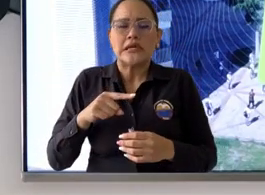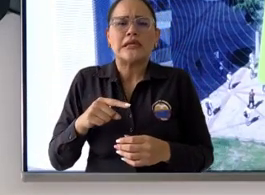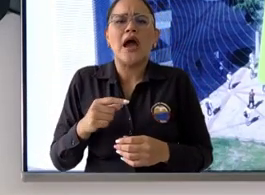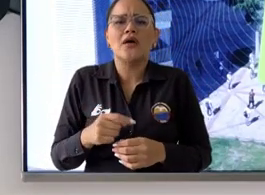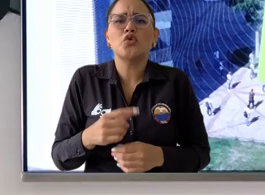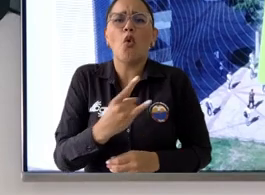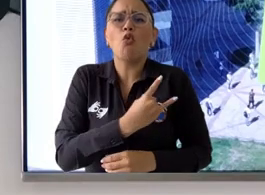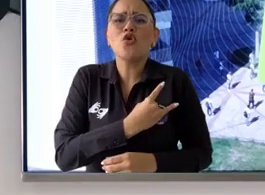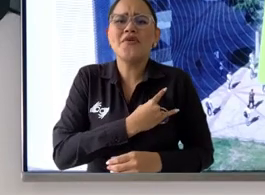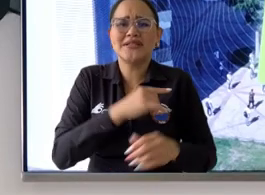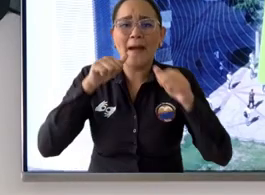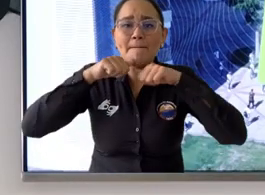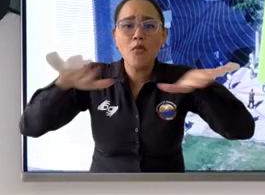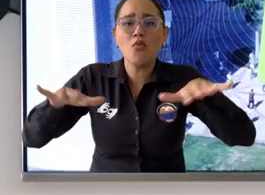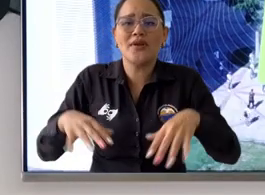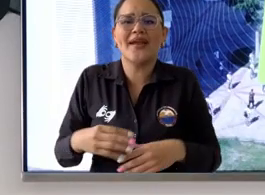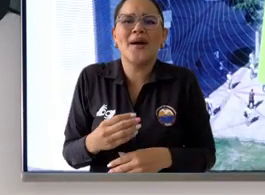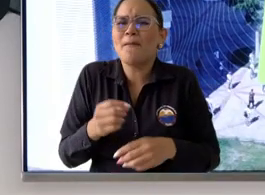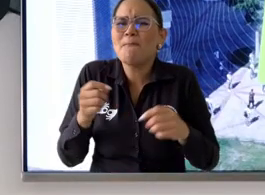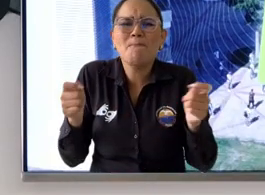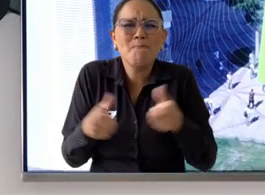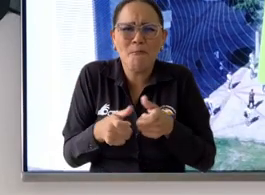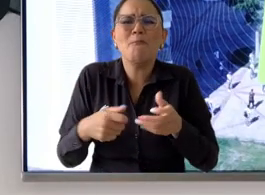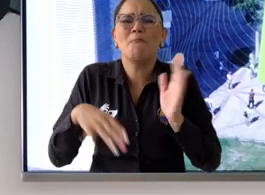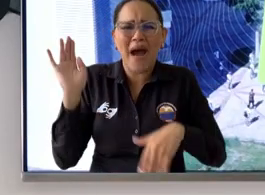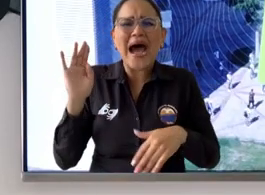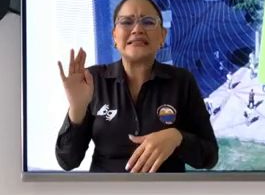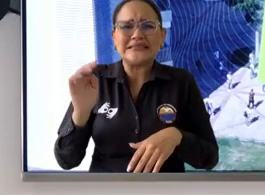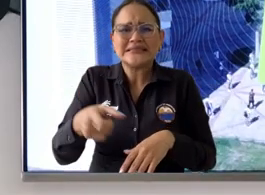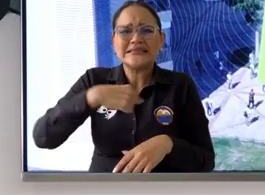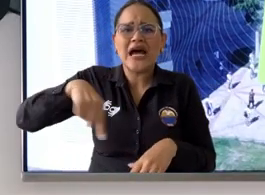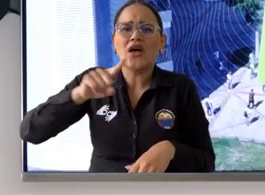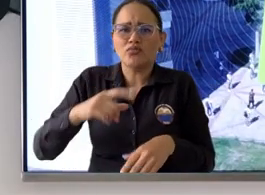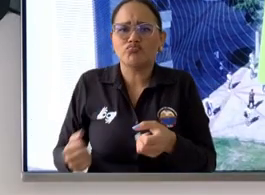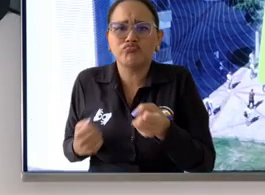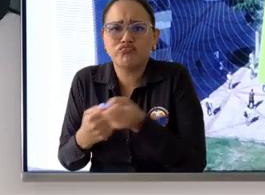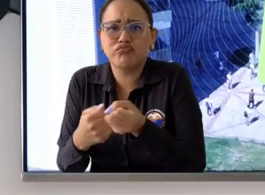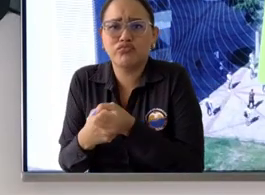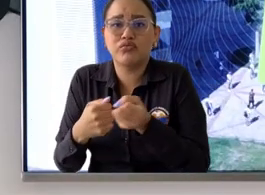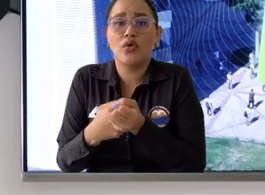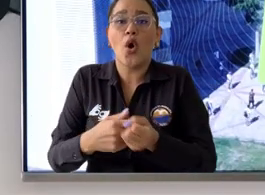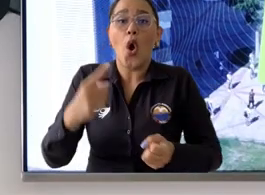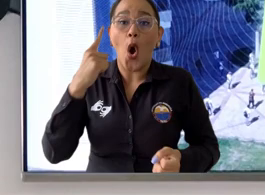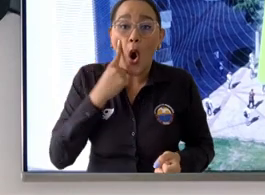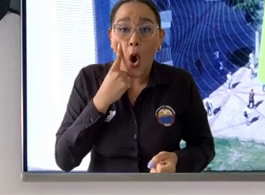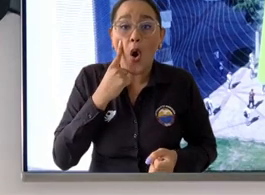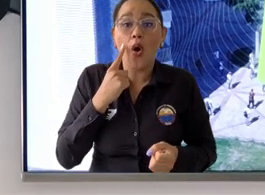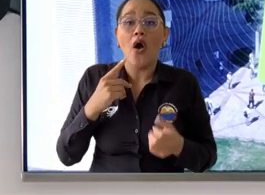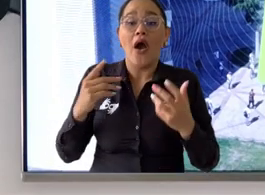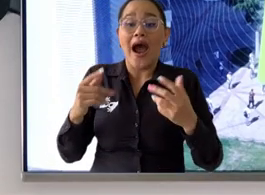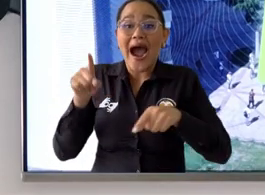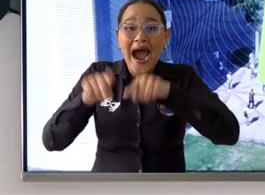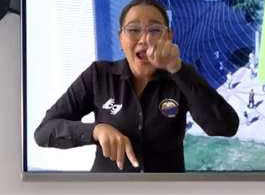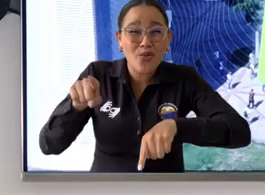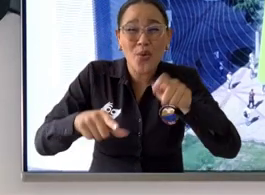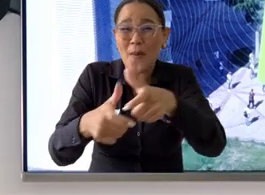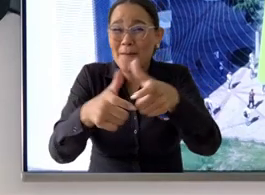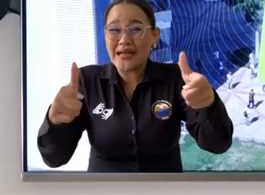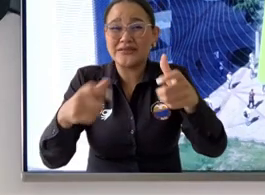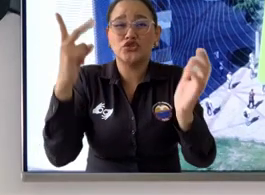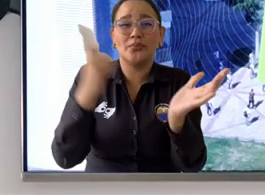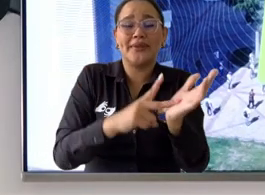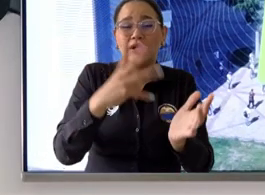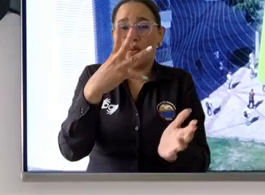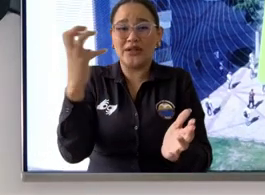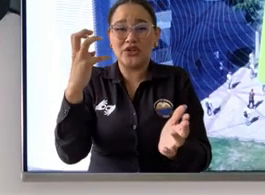públicas que tiene esa posibilidad pues tenemos todo el mes de julio para hacer todo ese proceso así que ante la inquietud de la gran mayoría de los estudiantes que no hacen parte de